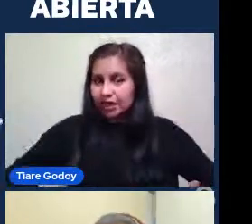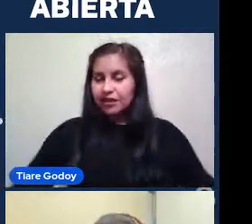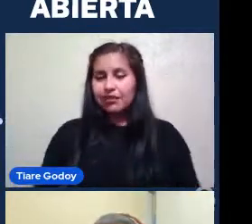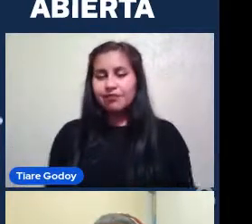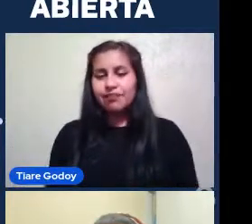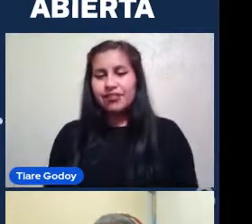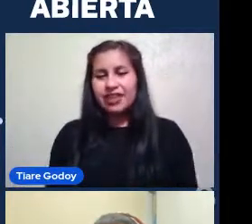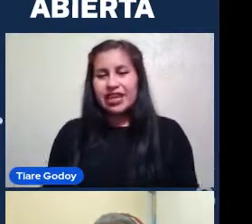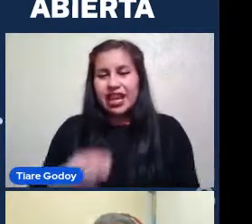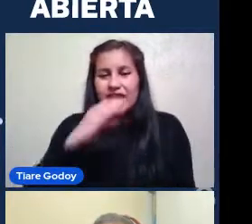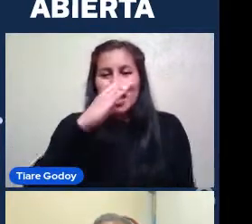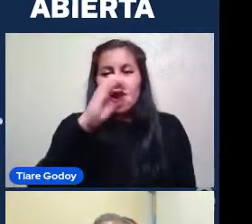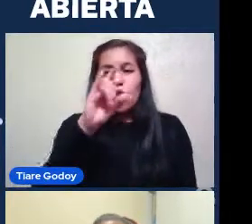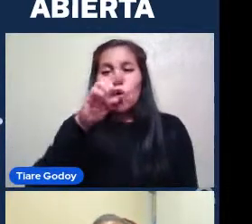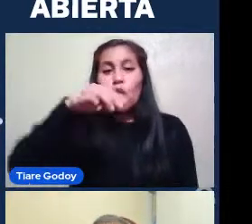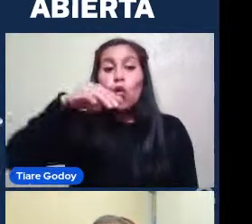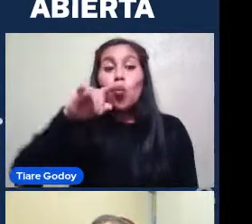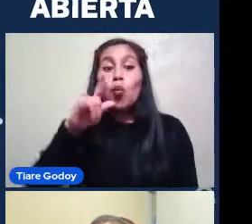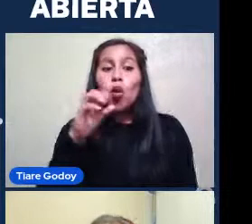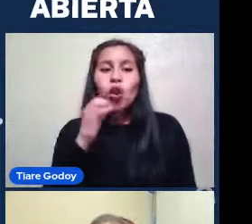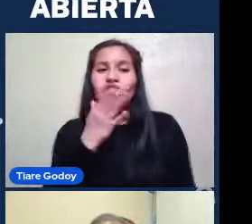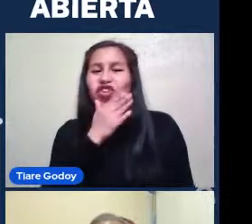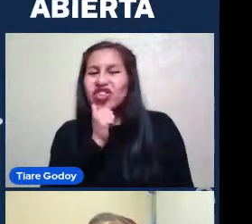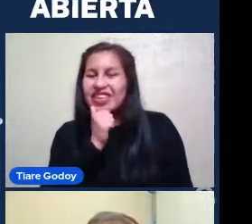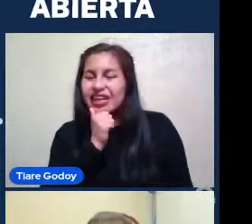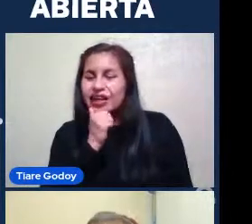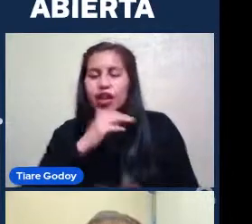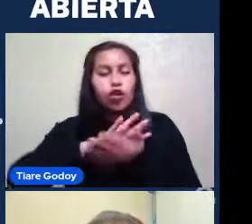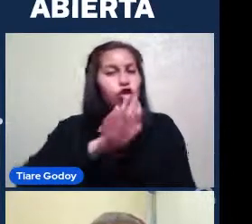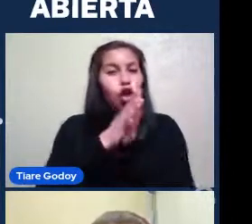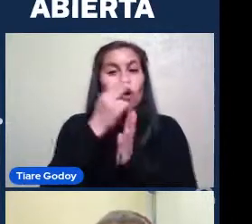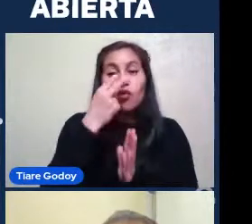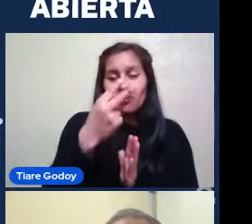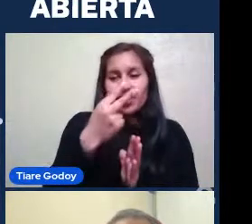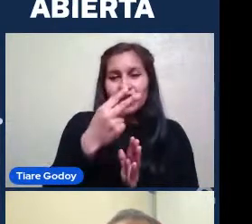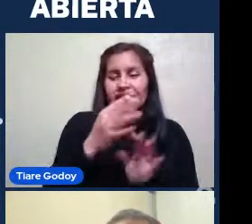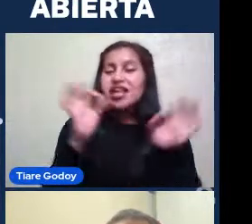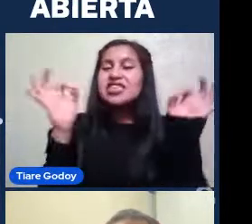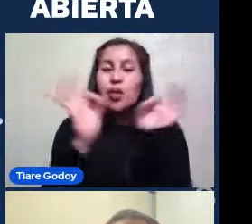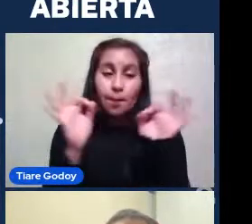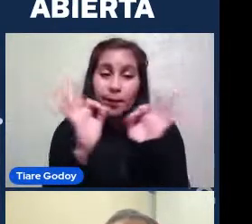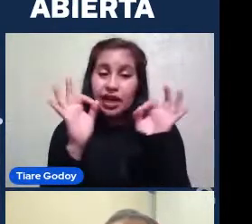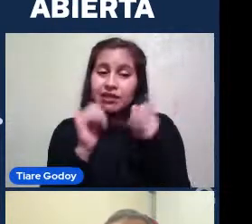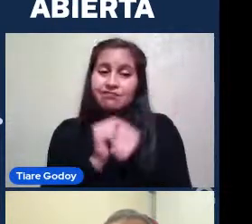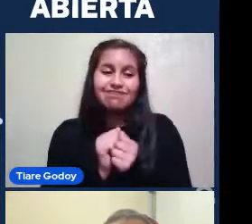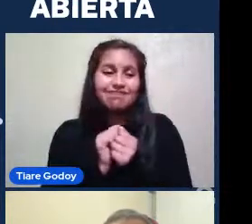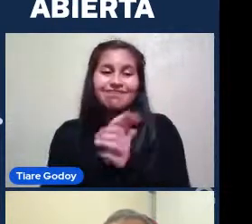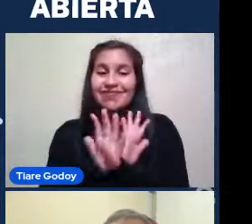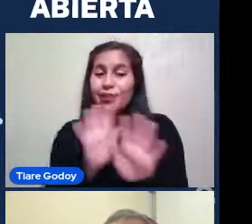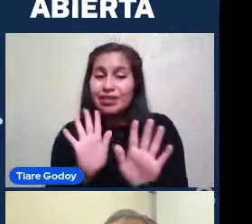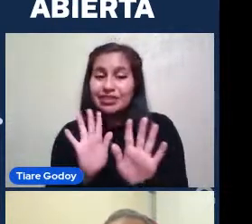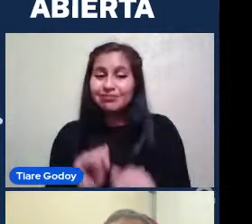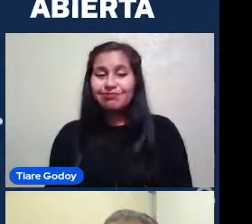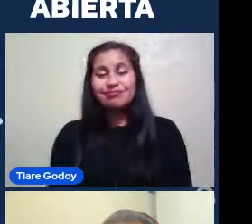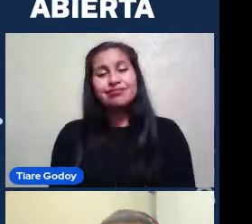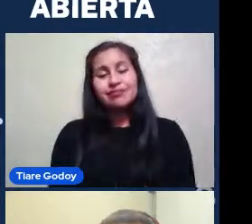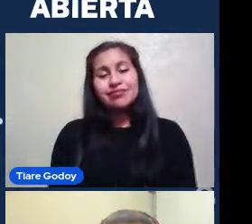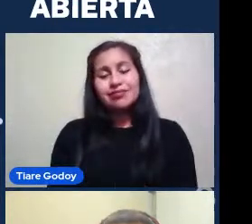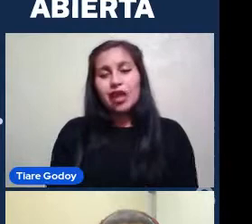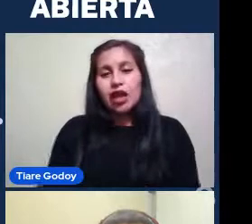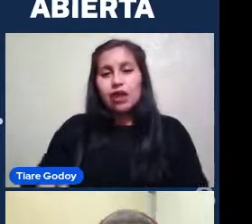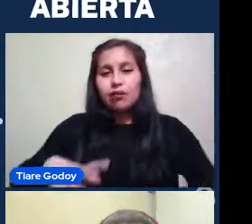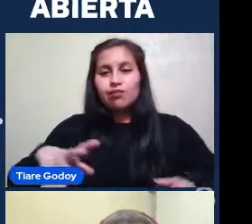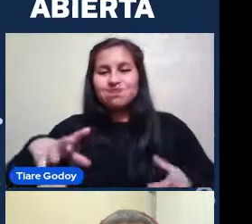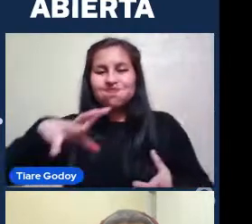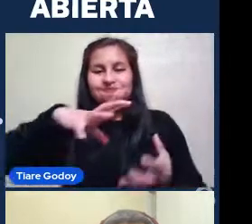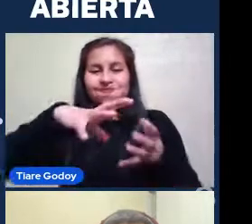tiene Un componente Extra Es todo Lo que vemos Es todo Lo que podemos Explicar Por medio De El movimiento Del